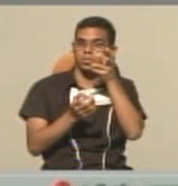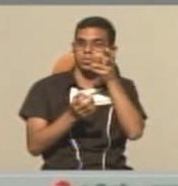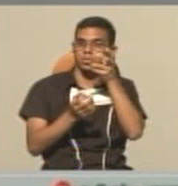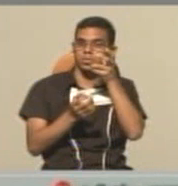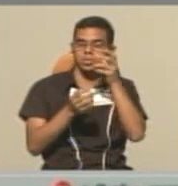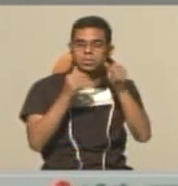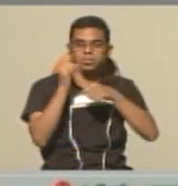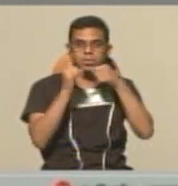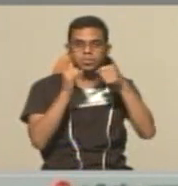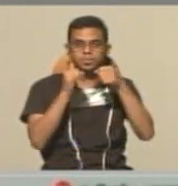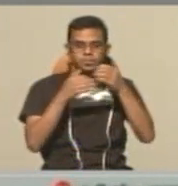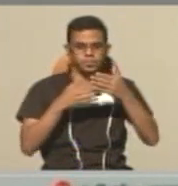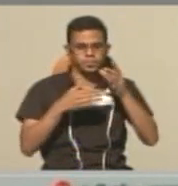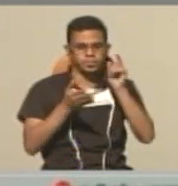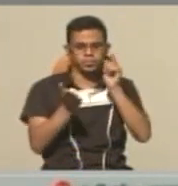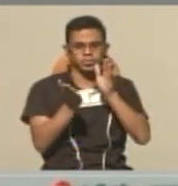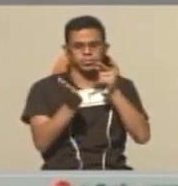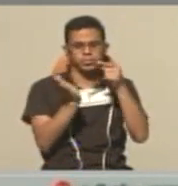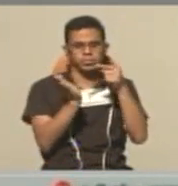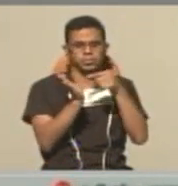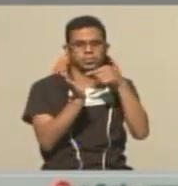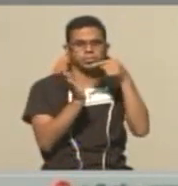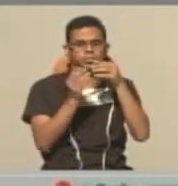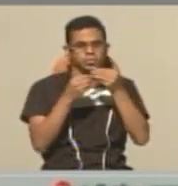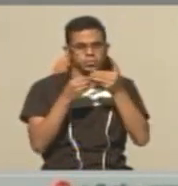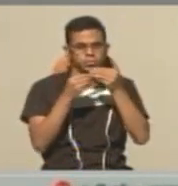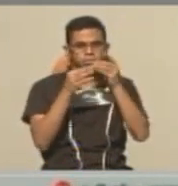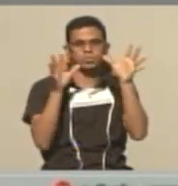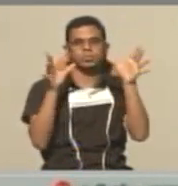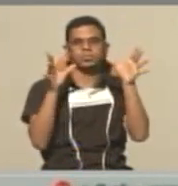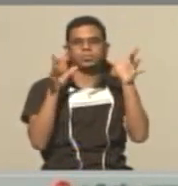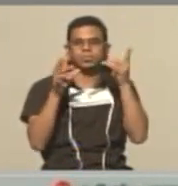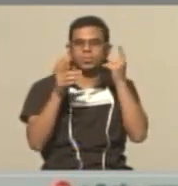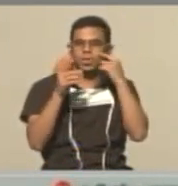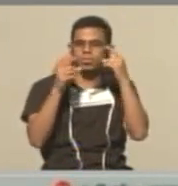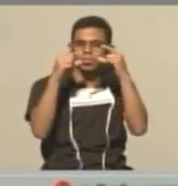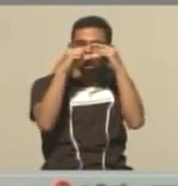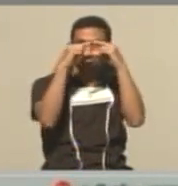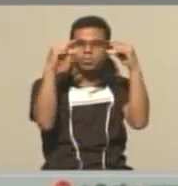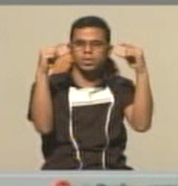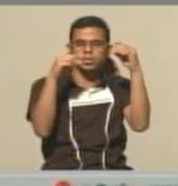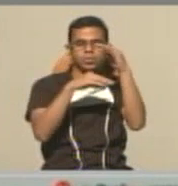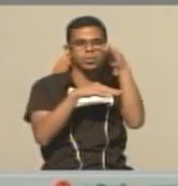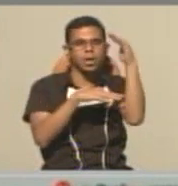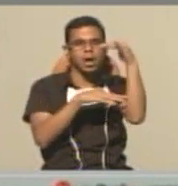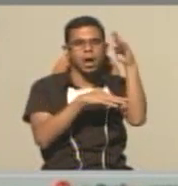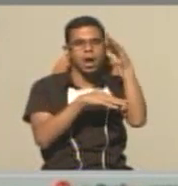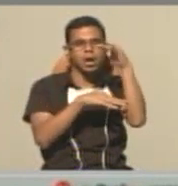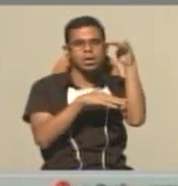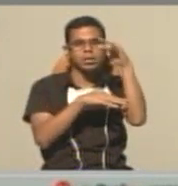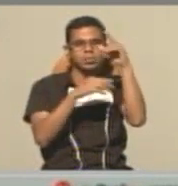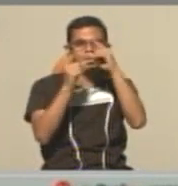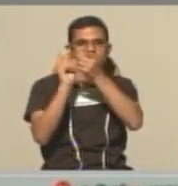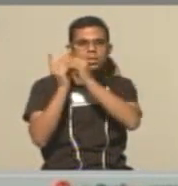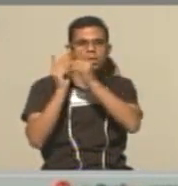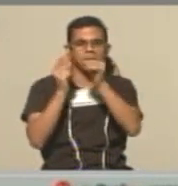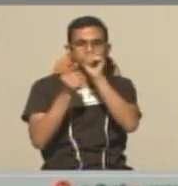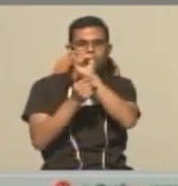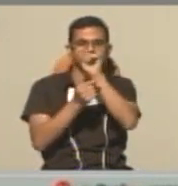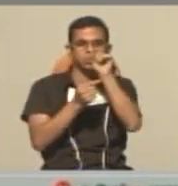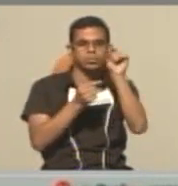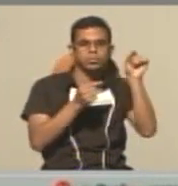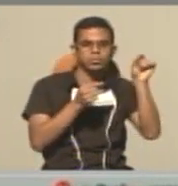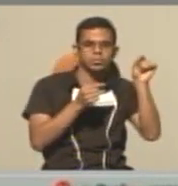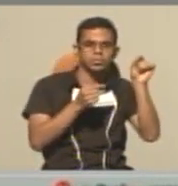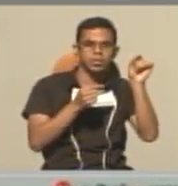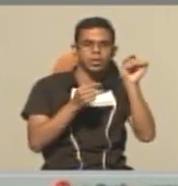abrirla tendremos un menú en la parte superior y también algunos botones que